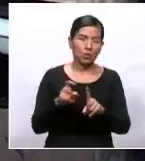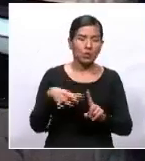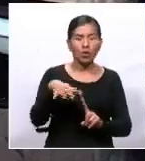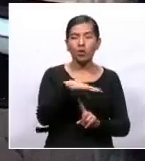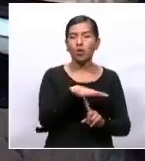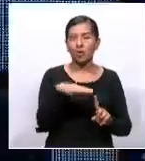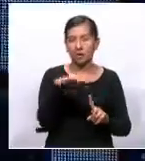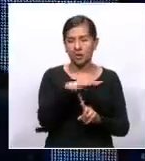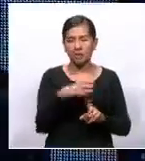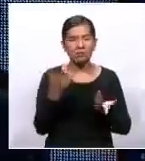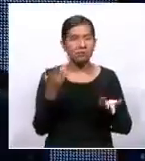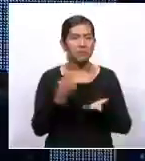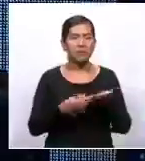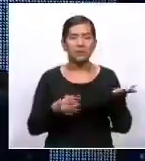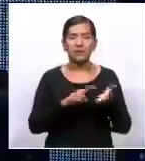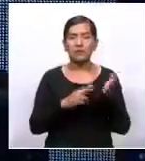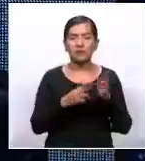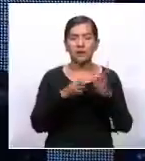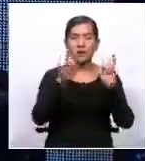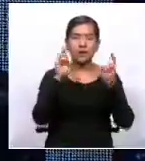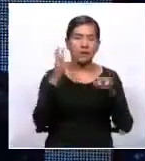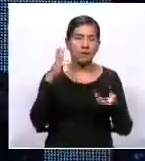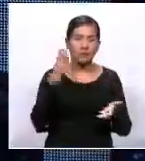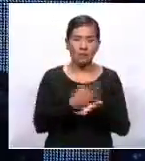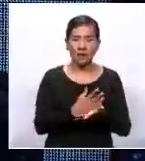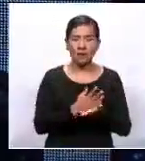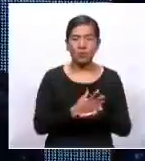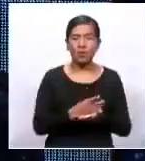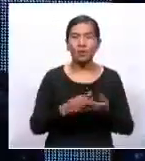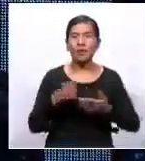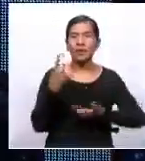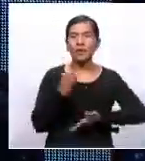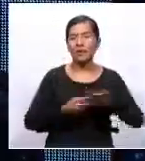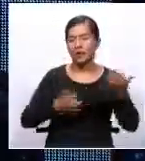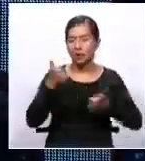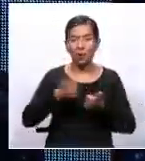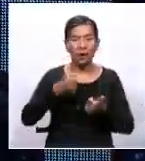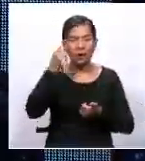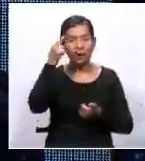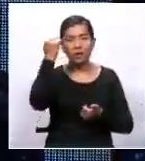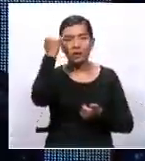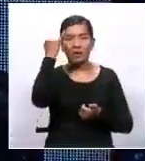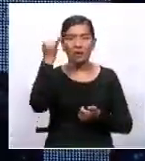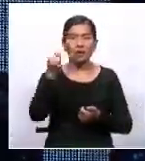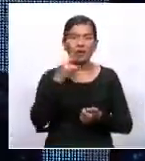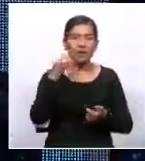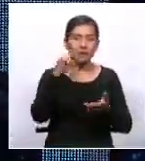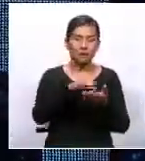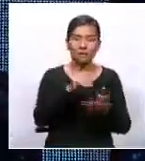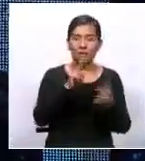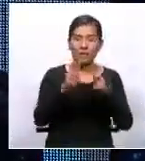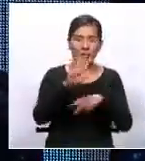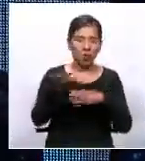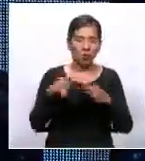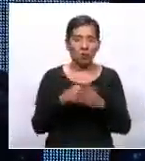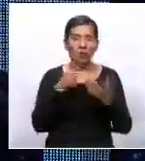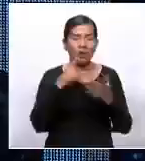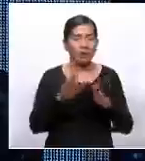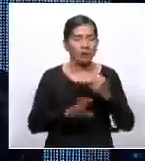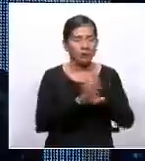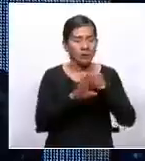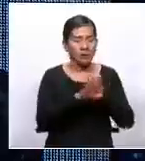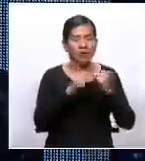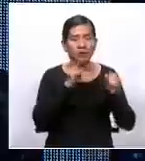que significa este paro y qué idea se va instalando en la población que está defendiendo